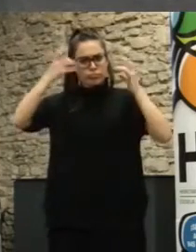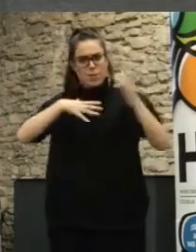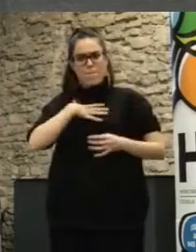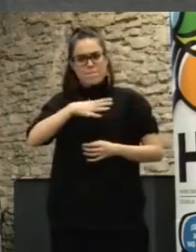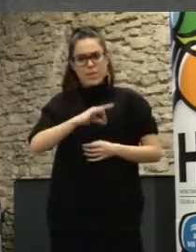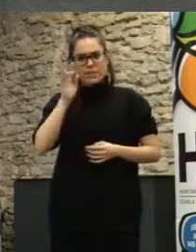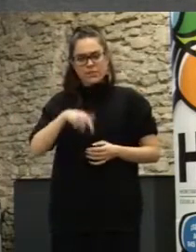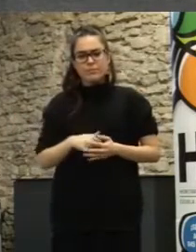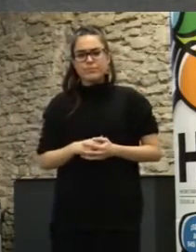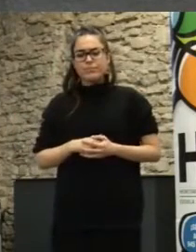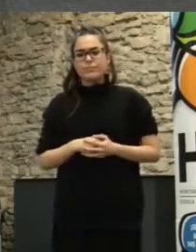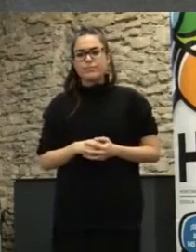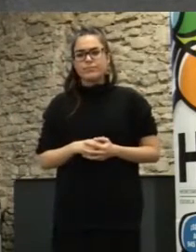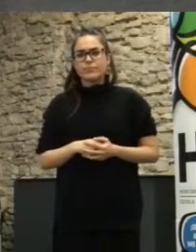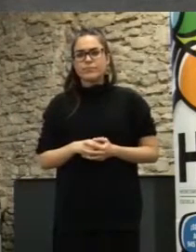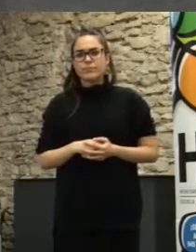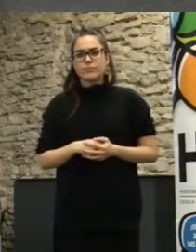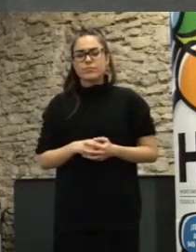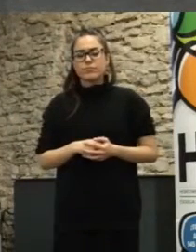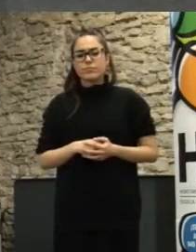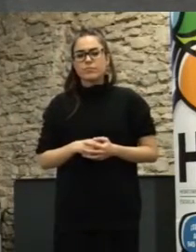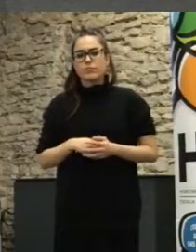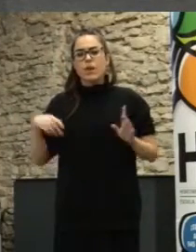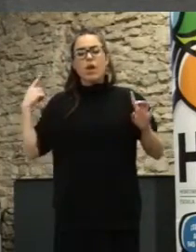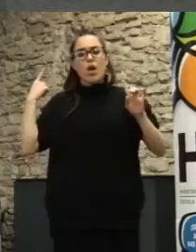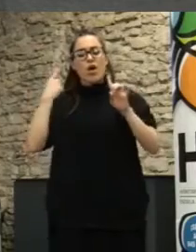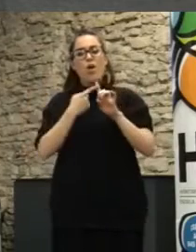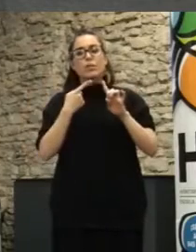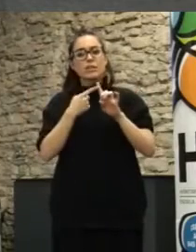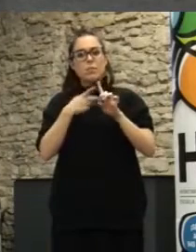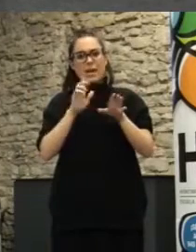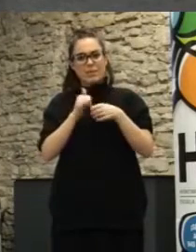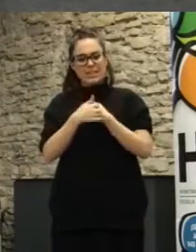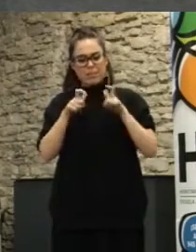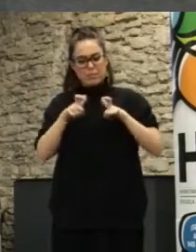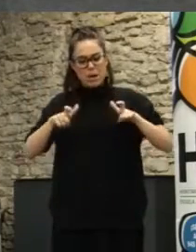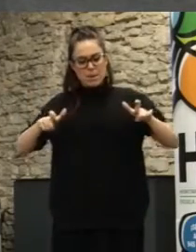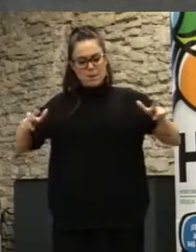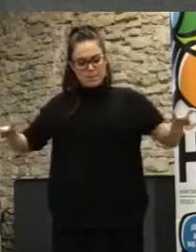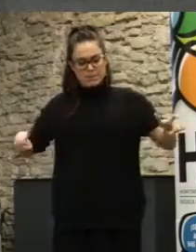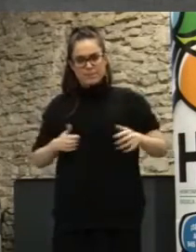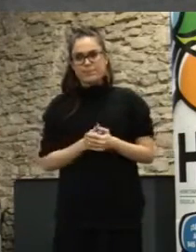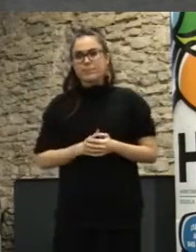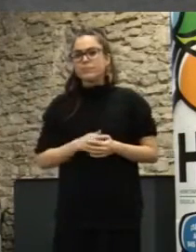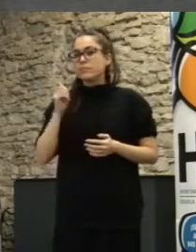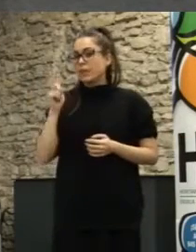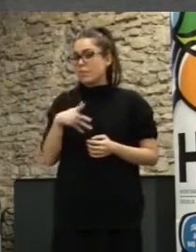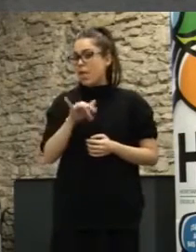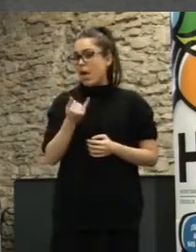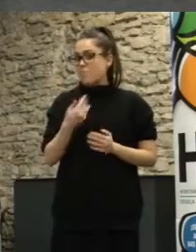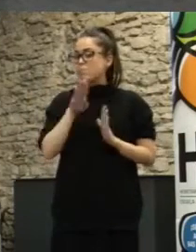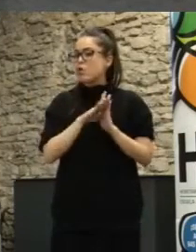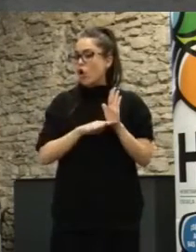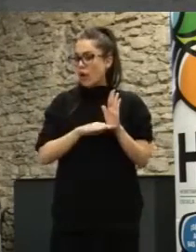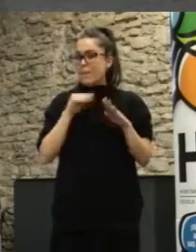pues para solucionar el tema de la gratificación de la participación pues tenemos el programa de becas para